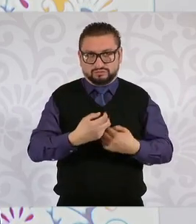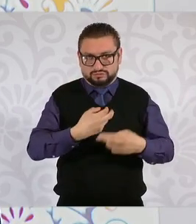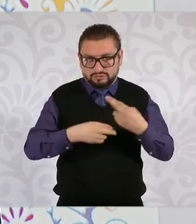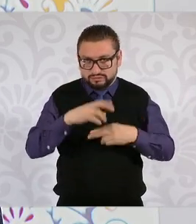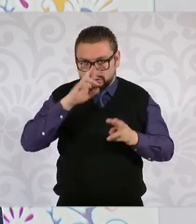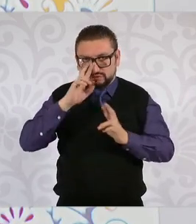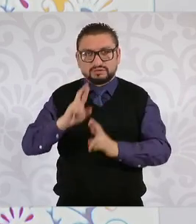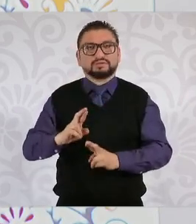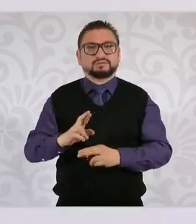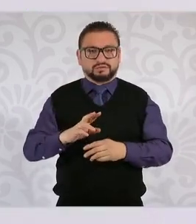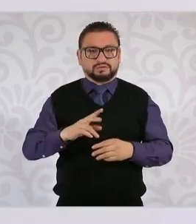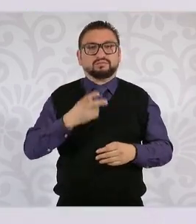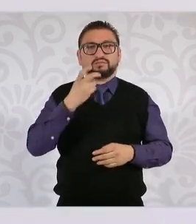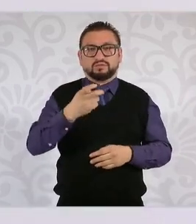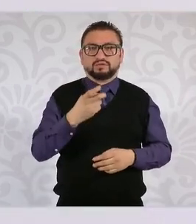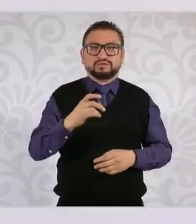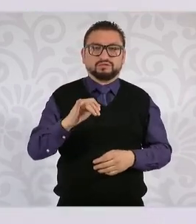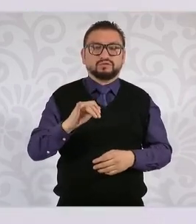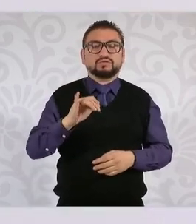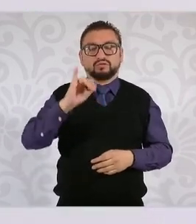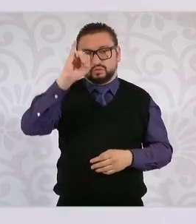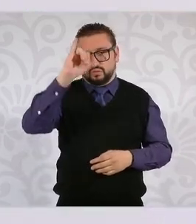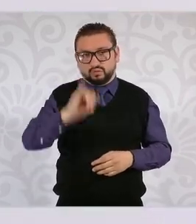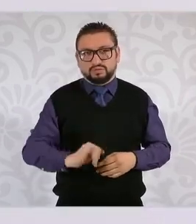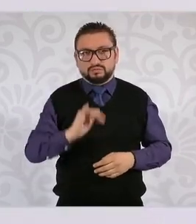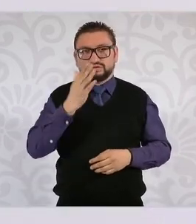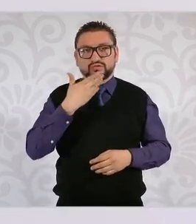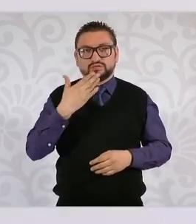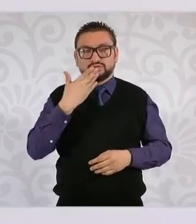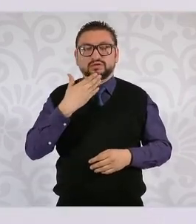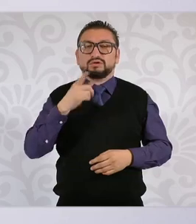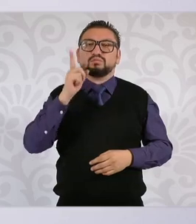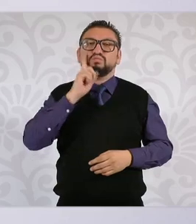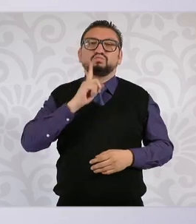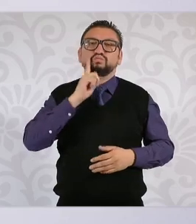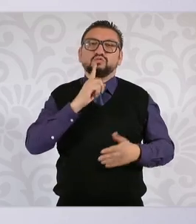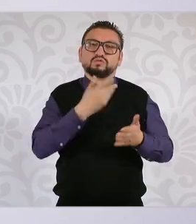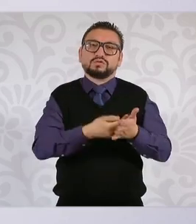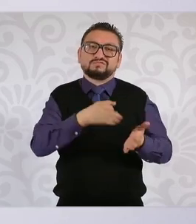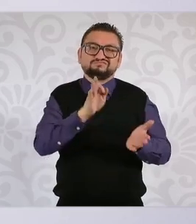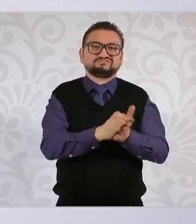solamente es eso por eso el jueves lo dedicamos a las heroínas de la patria